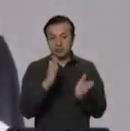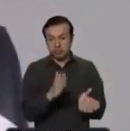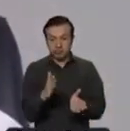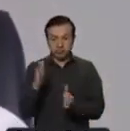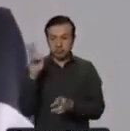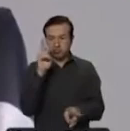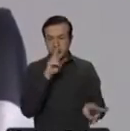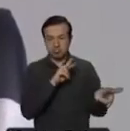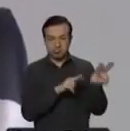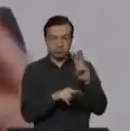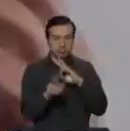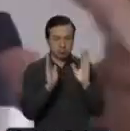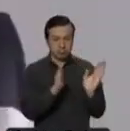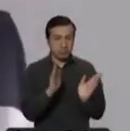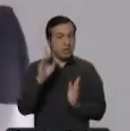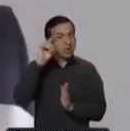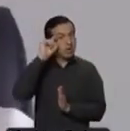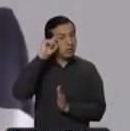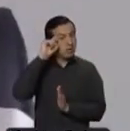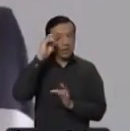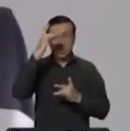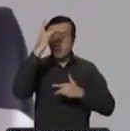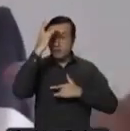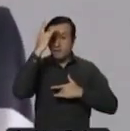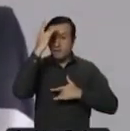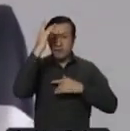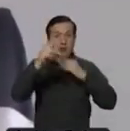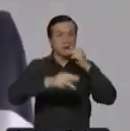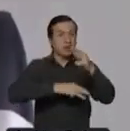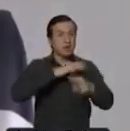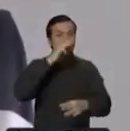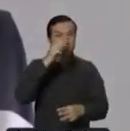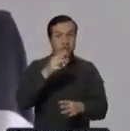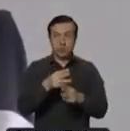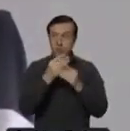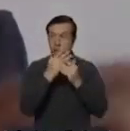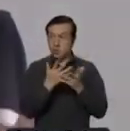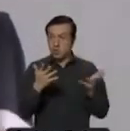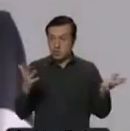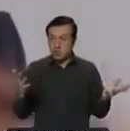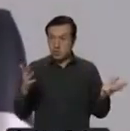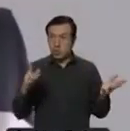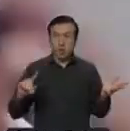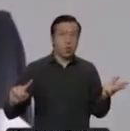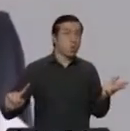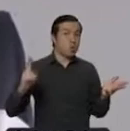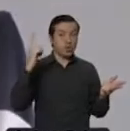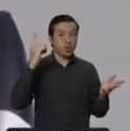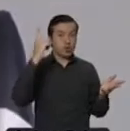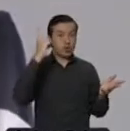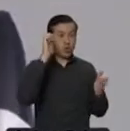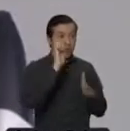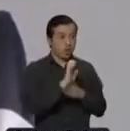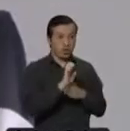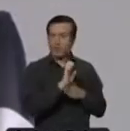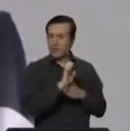hacer. Recuerden que la pandemia es mundial. No somos los únicos con el problema.